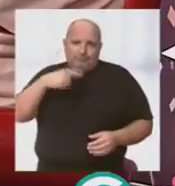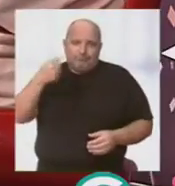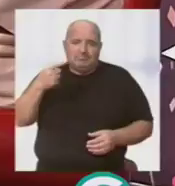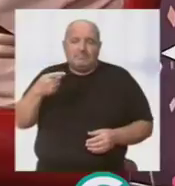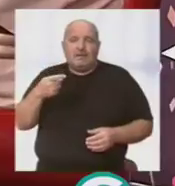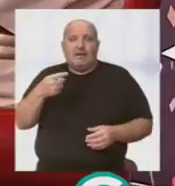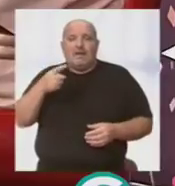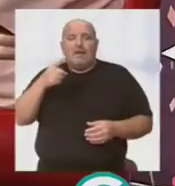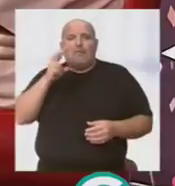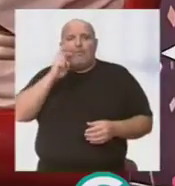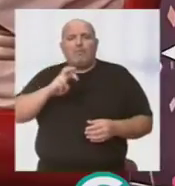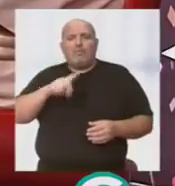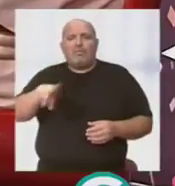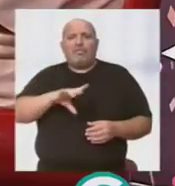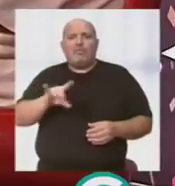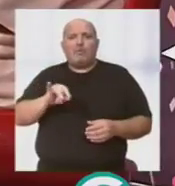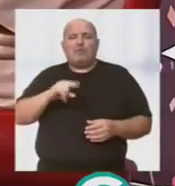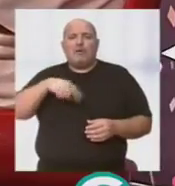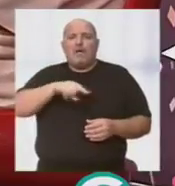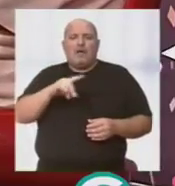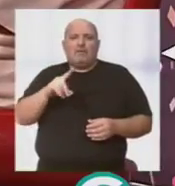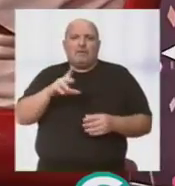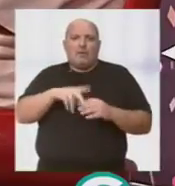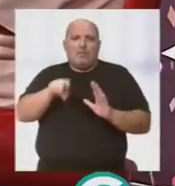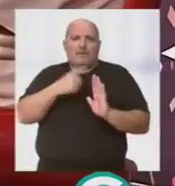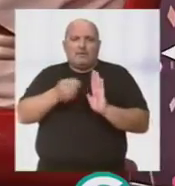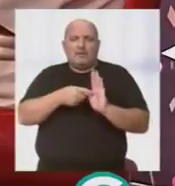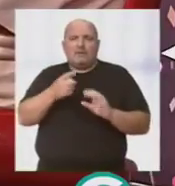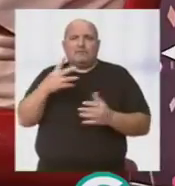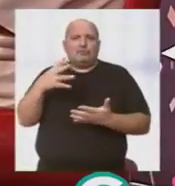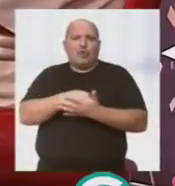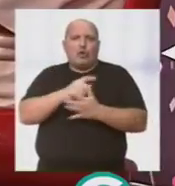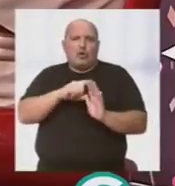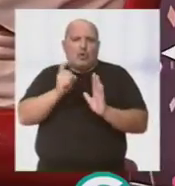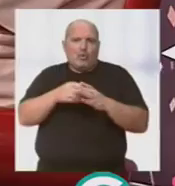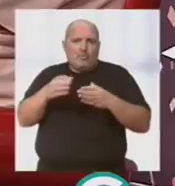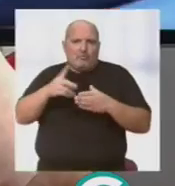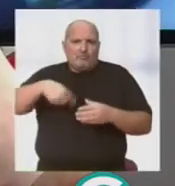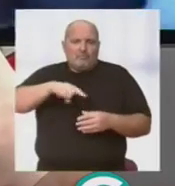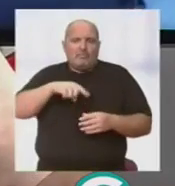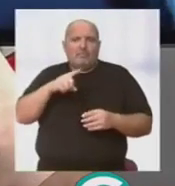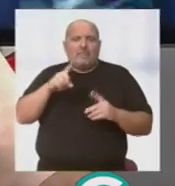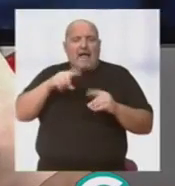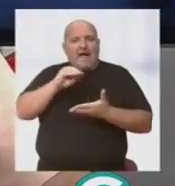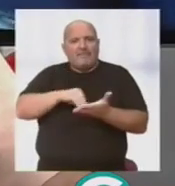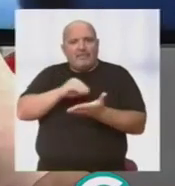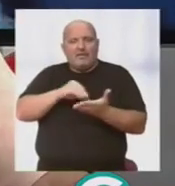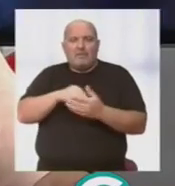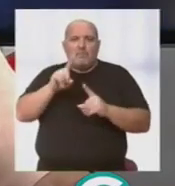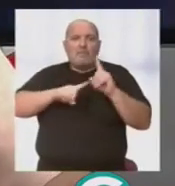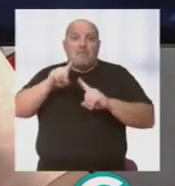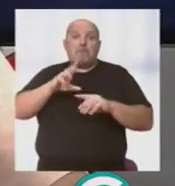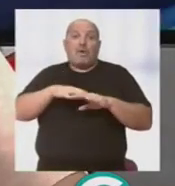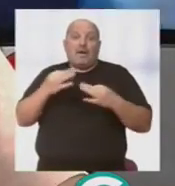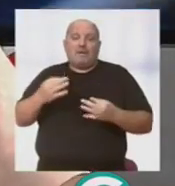que tenemos que destacar es la disposición absoluta que tenemos de casi todas las agrupaciones, incluso a veces tenemos problemas